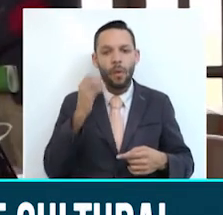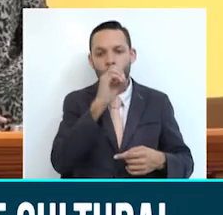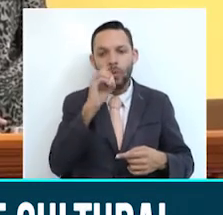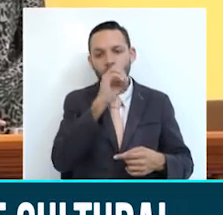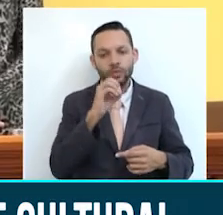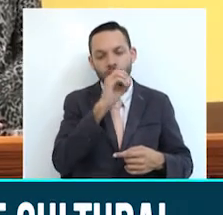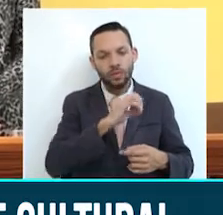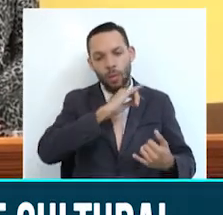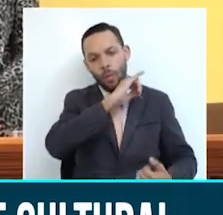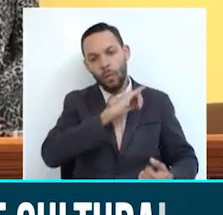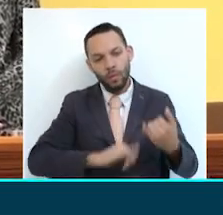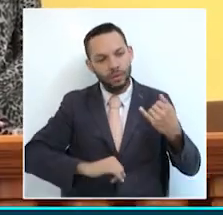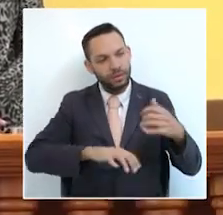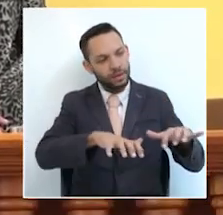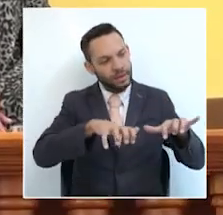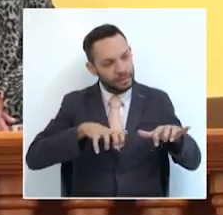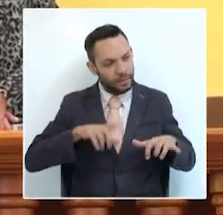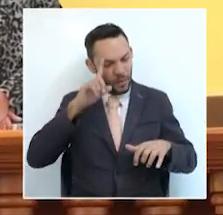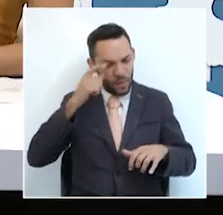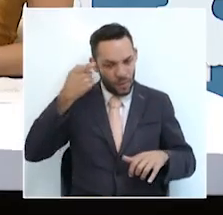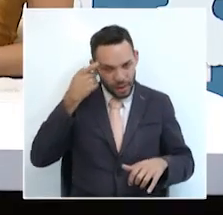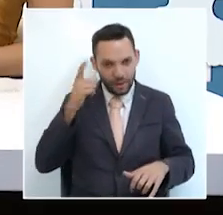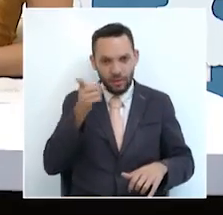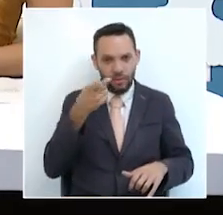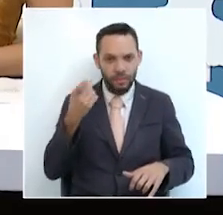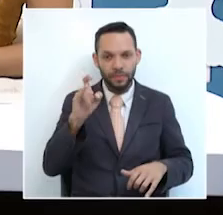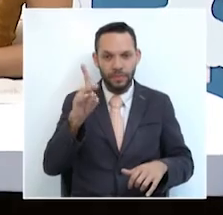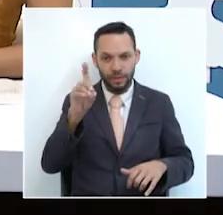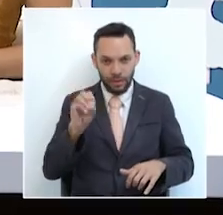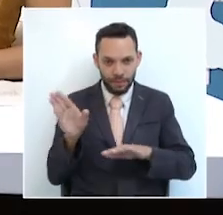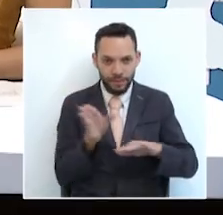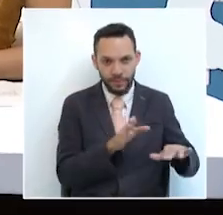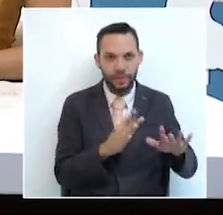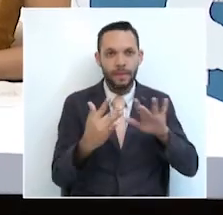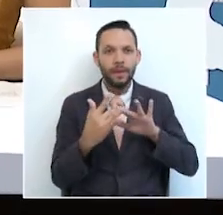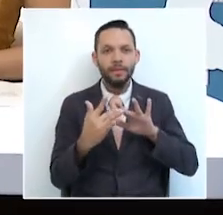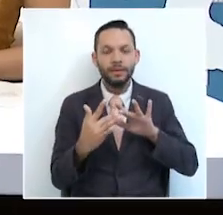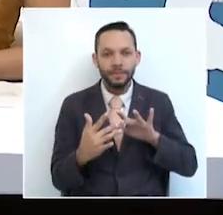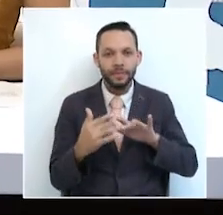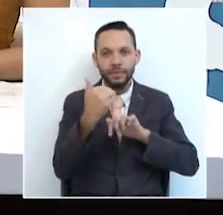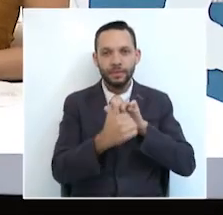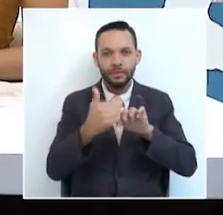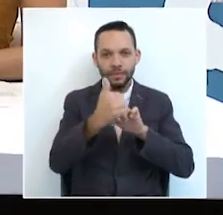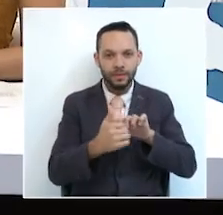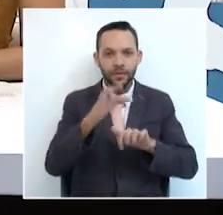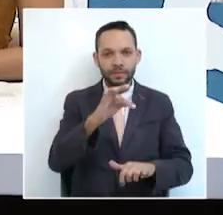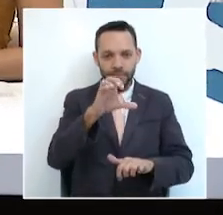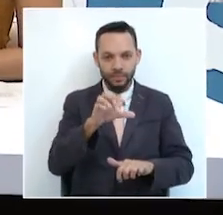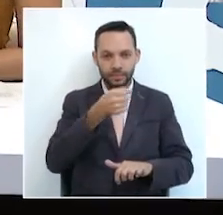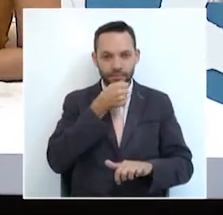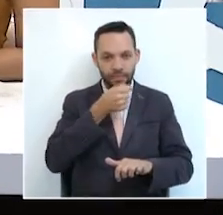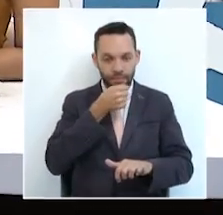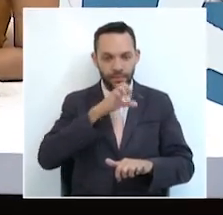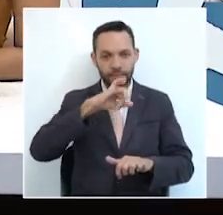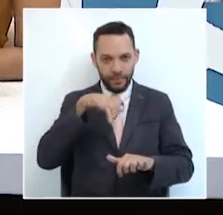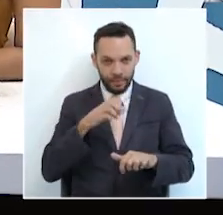en su última vigencia en el gobierno de Guido Echeverri. Síganos en nuestras redes sociales como arroba tcnoticias.com Vamos a conocer el